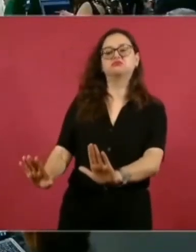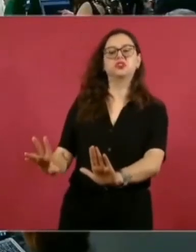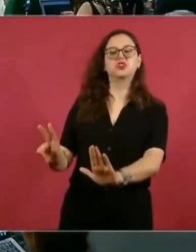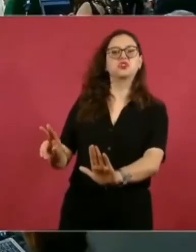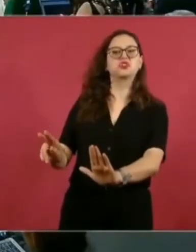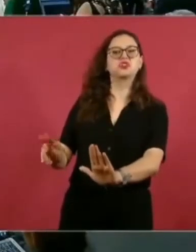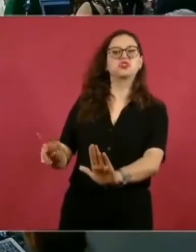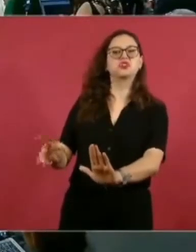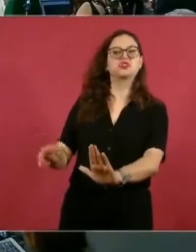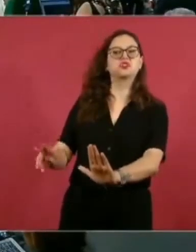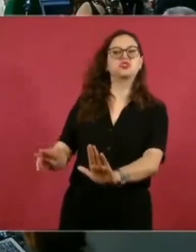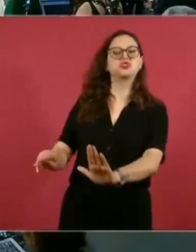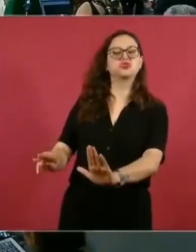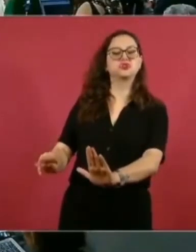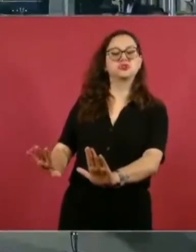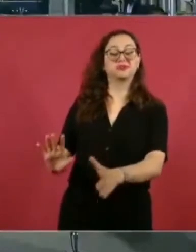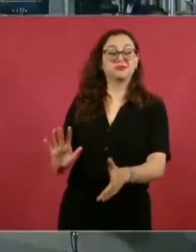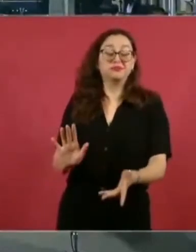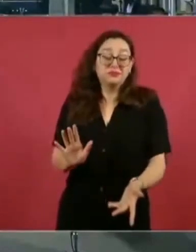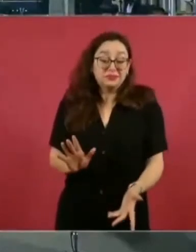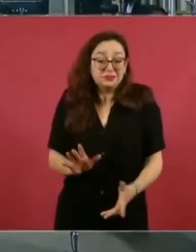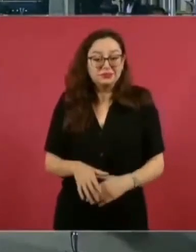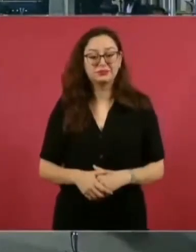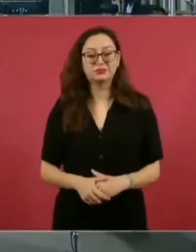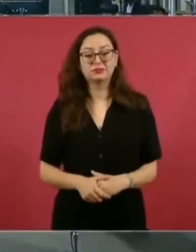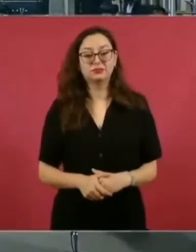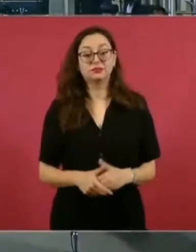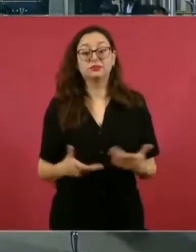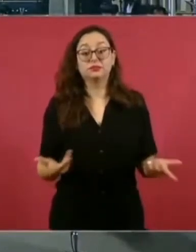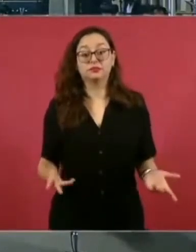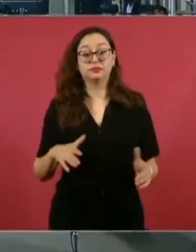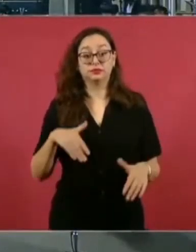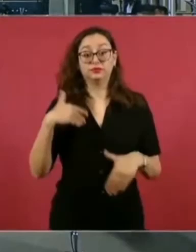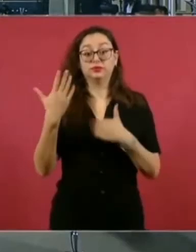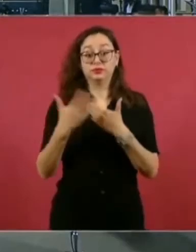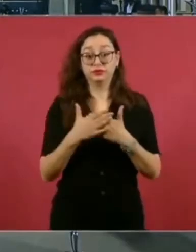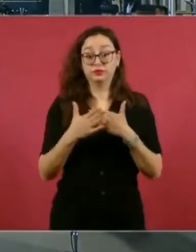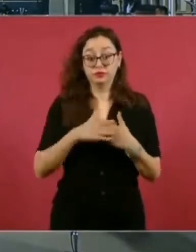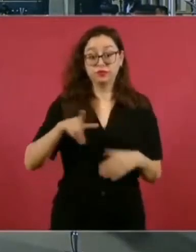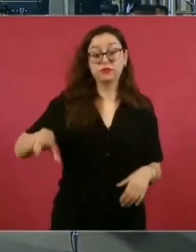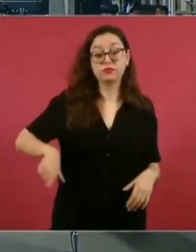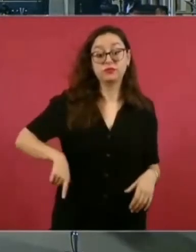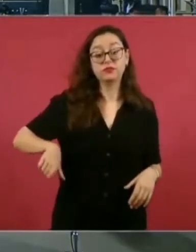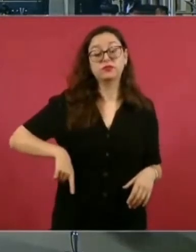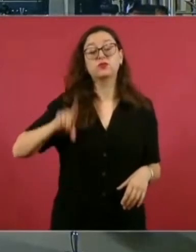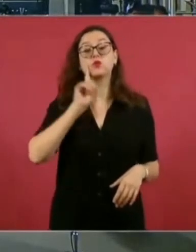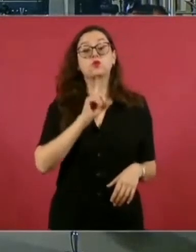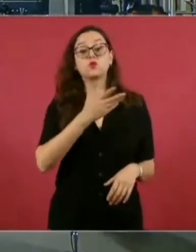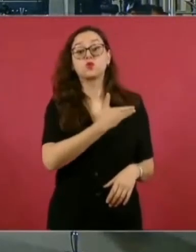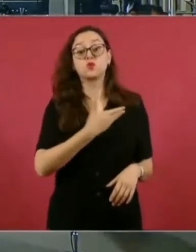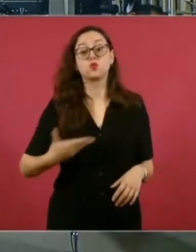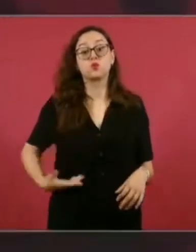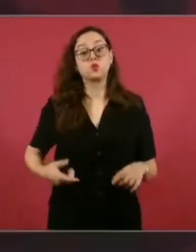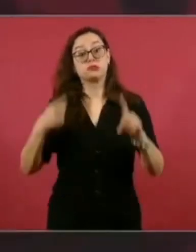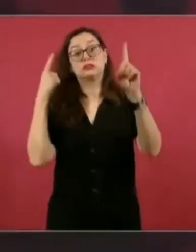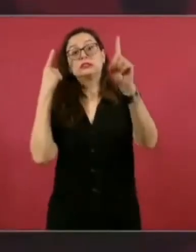Presidente, ¿y cuál será el reto en materia de seguridad para la Yo veo que va a seguir